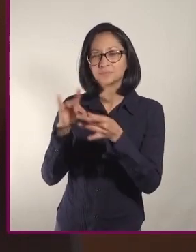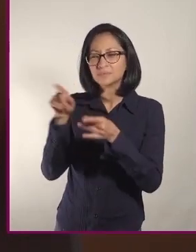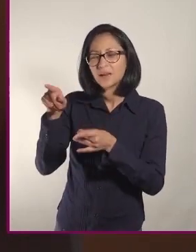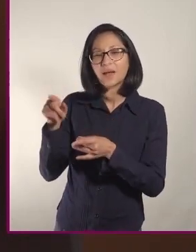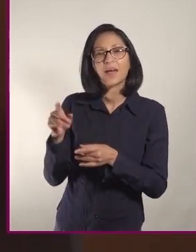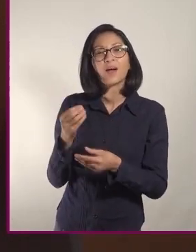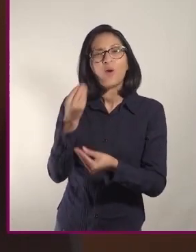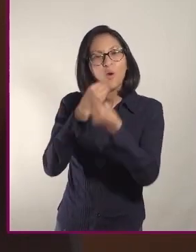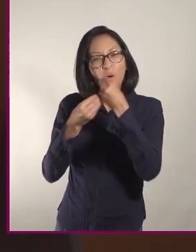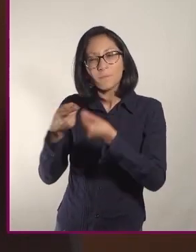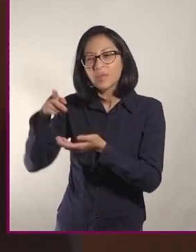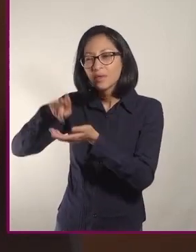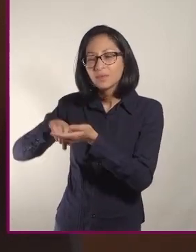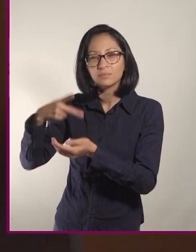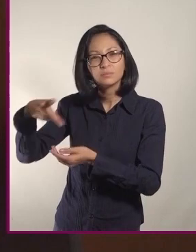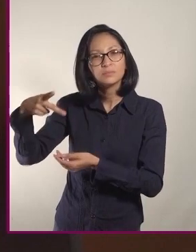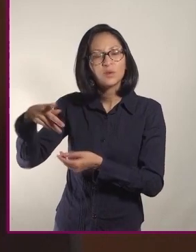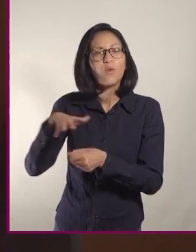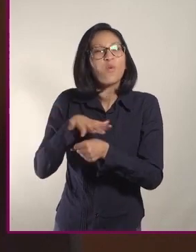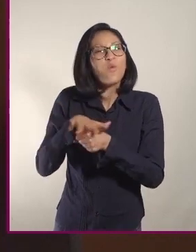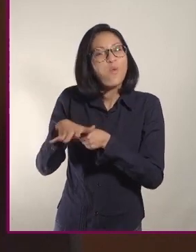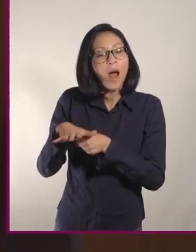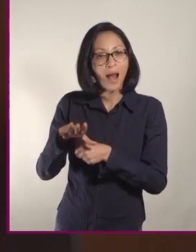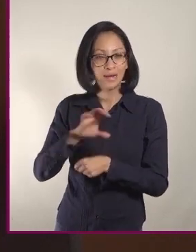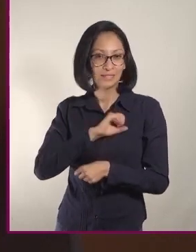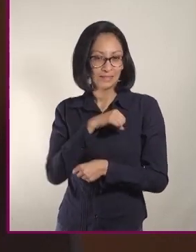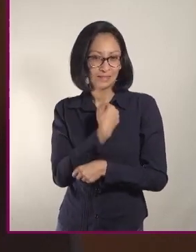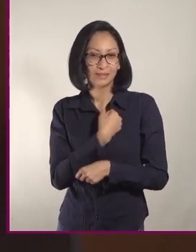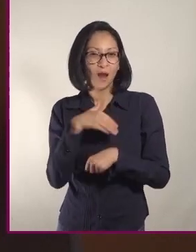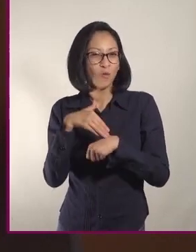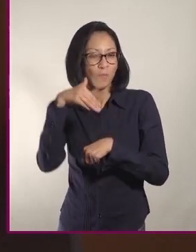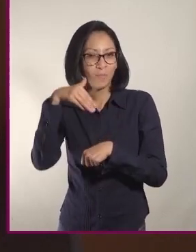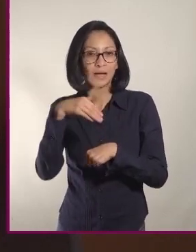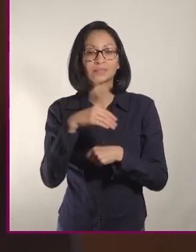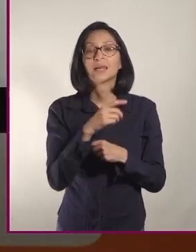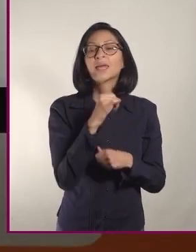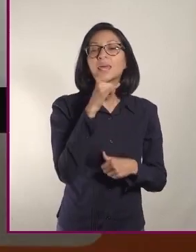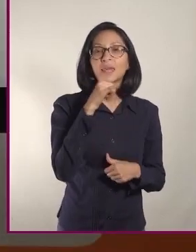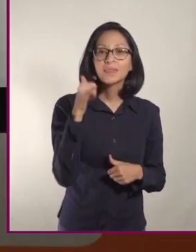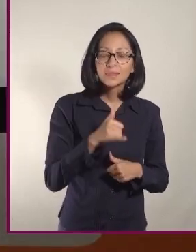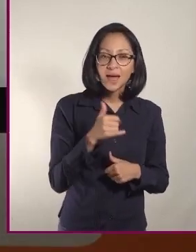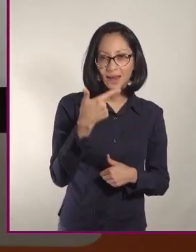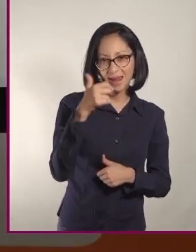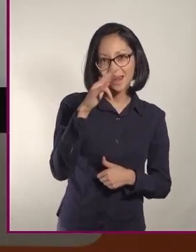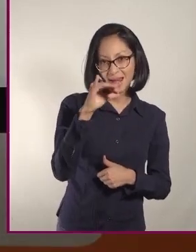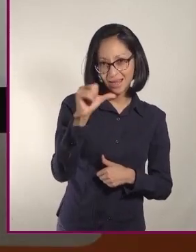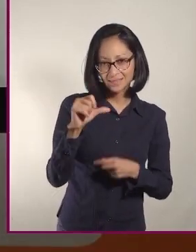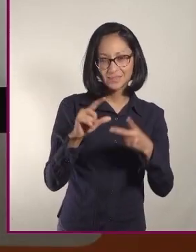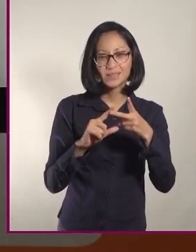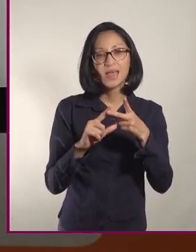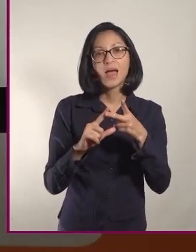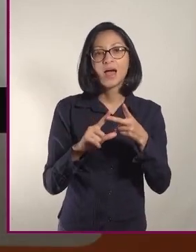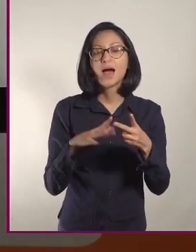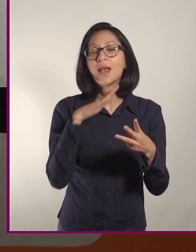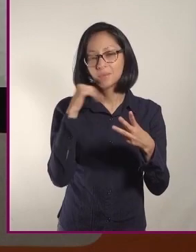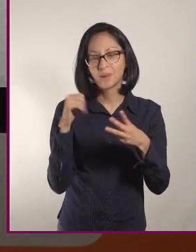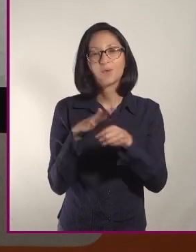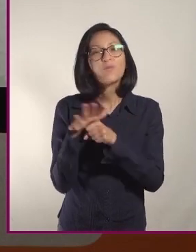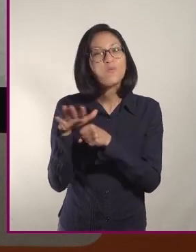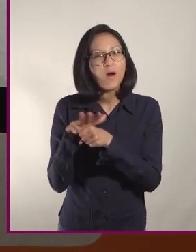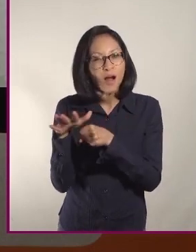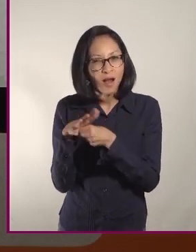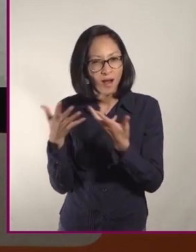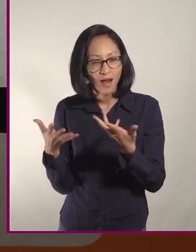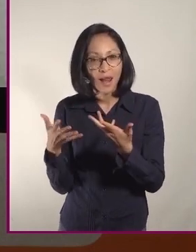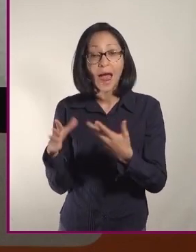platillos más típicos y saludables de estos tres países? Italia, Grecia y España. En Grecia hay un platillo muy